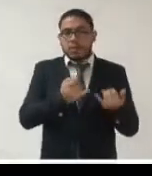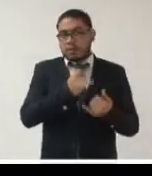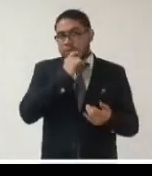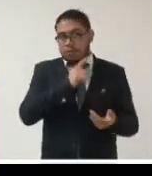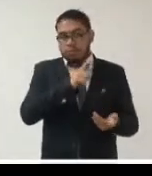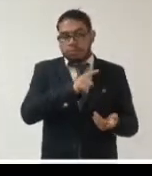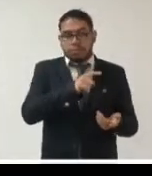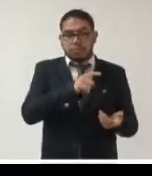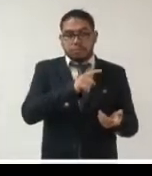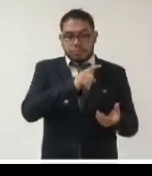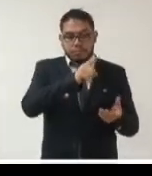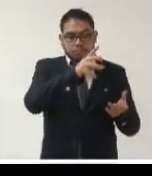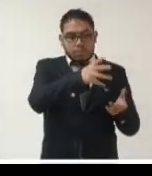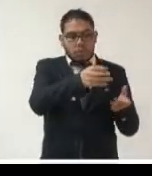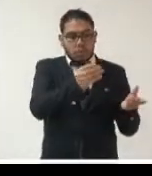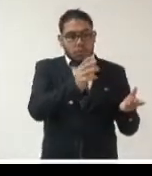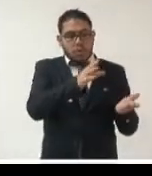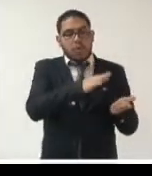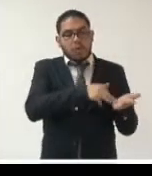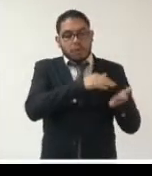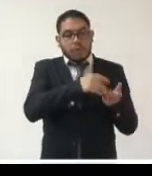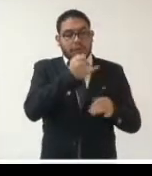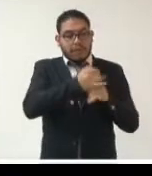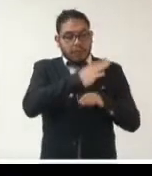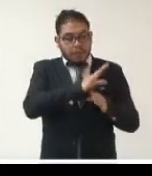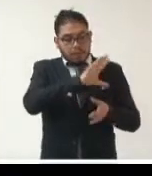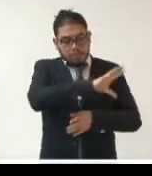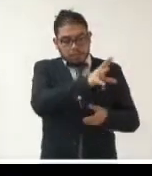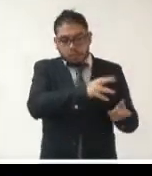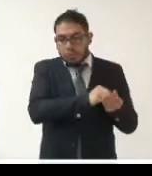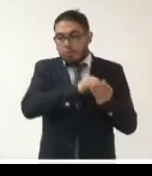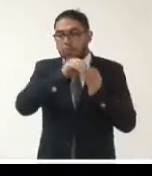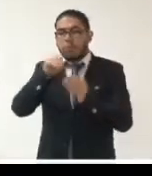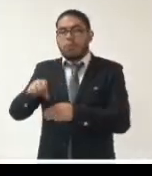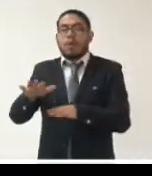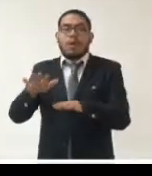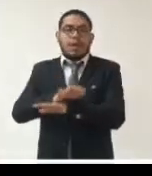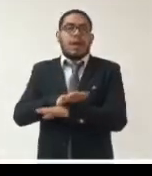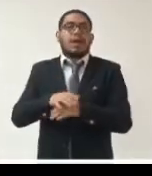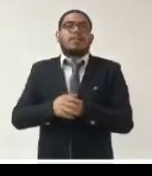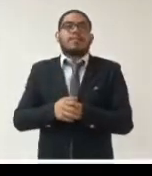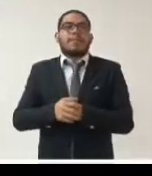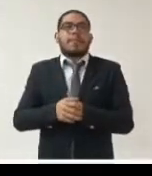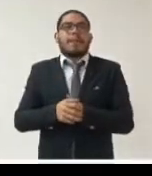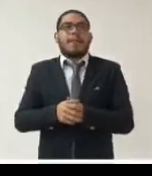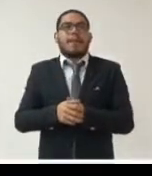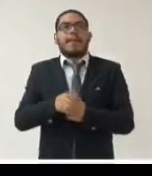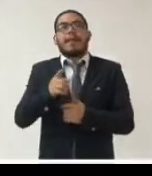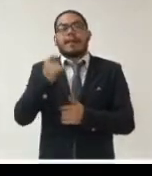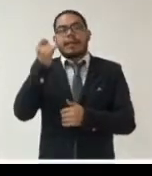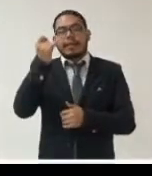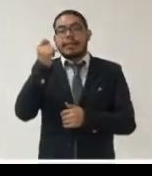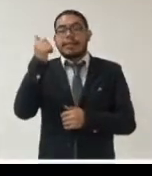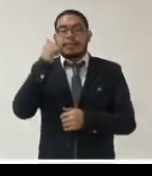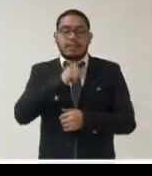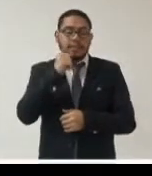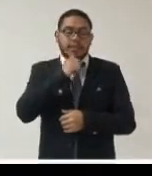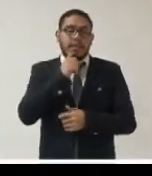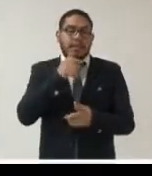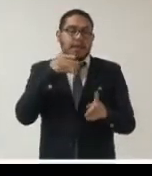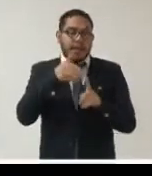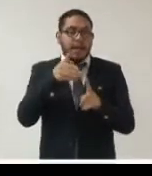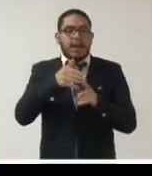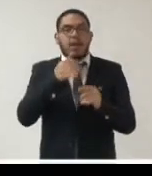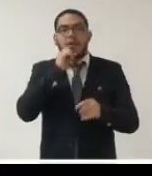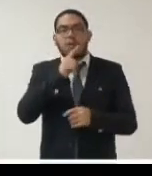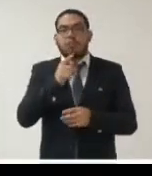la transferencia de los datos personales la idea siempre fue reivindicar los principios